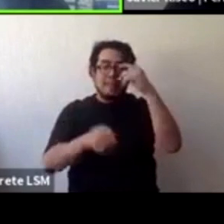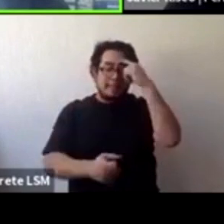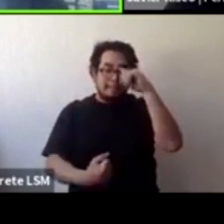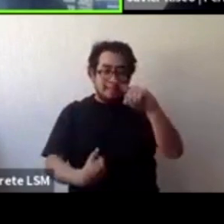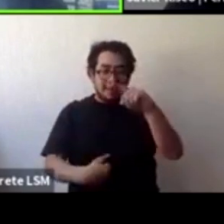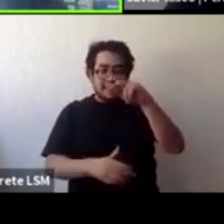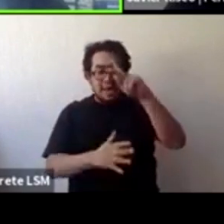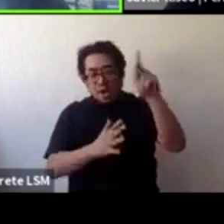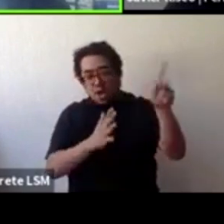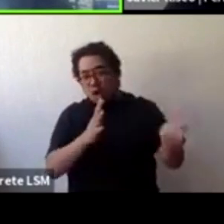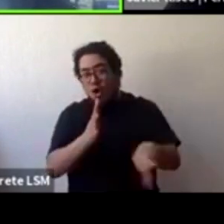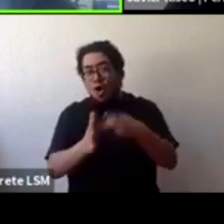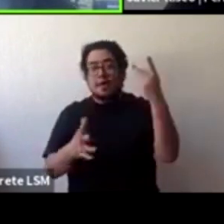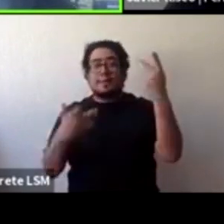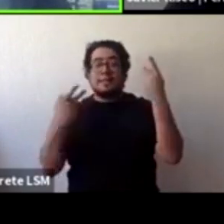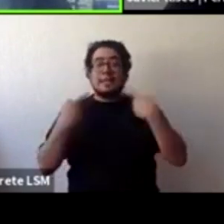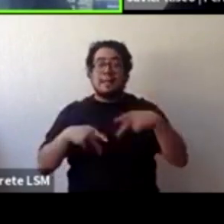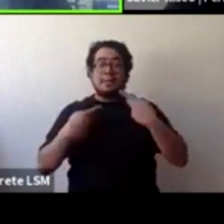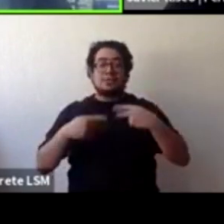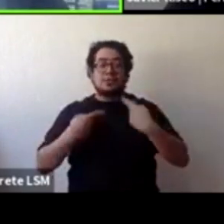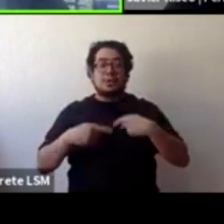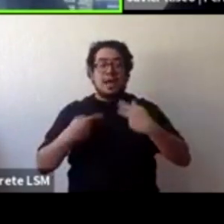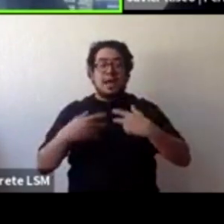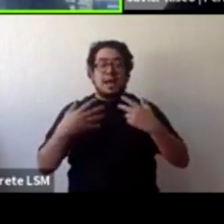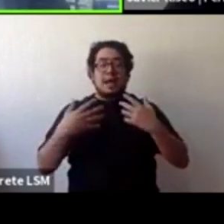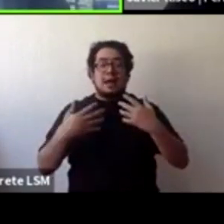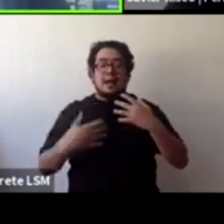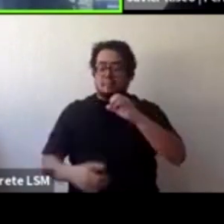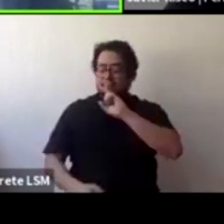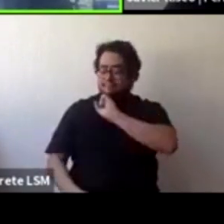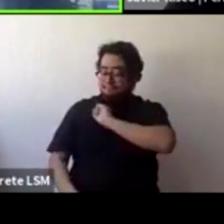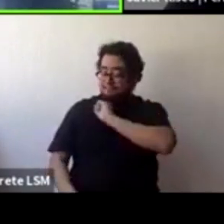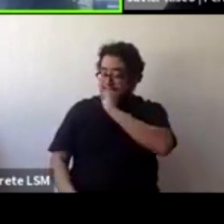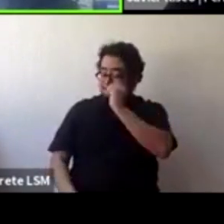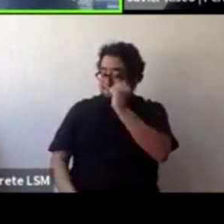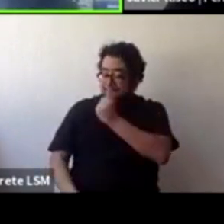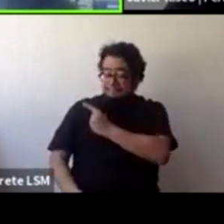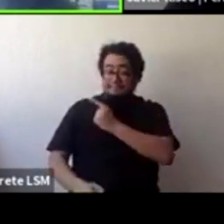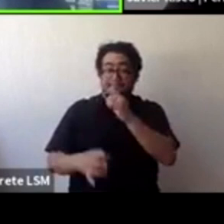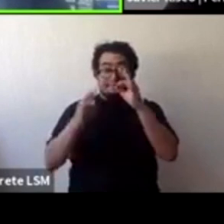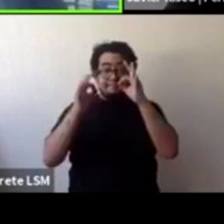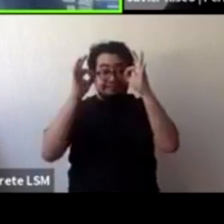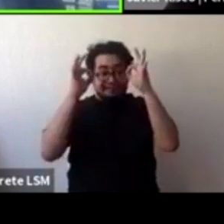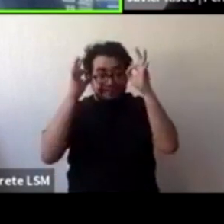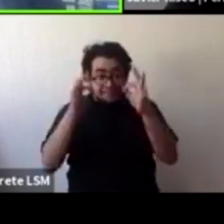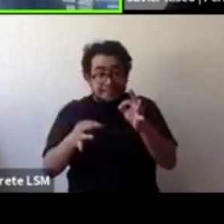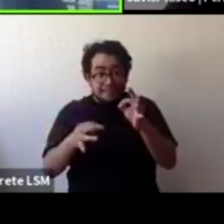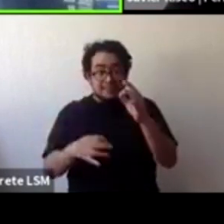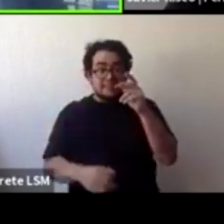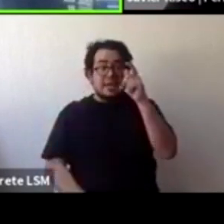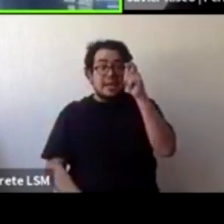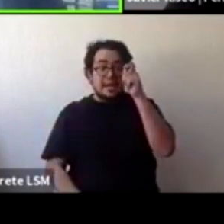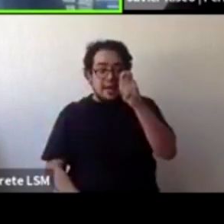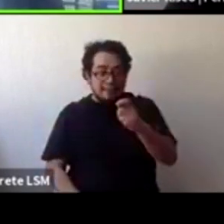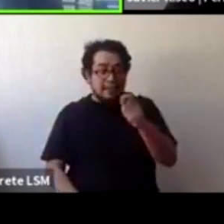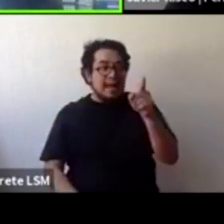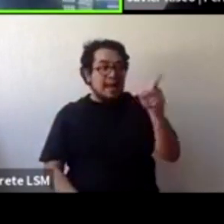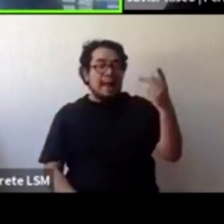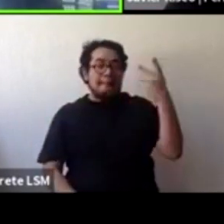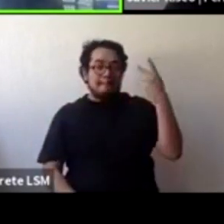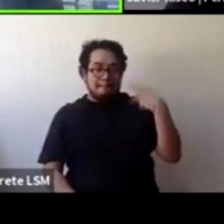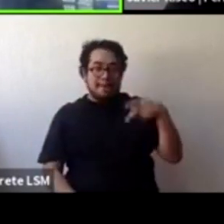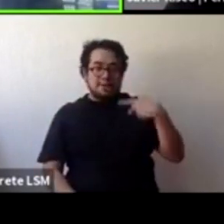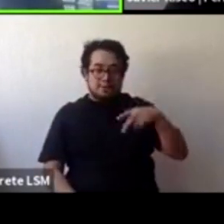estado de vida pleno tener la resiliencia es que exista una consecuencia a lo que le pasó. Si no hay consecuencia,